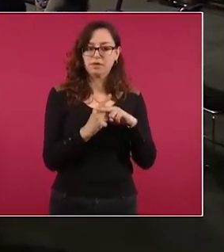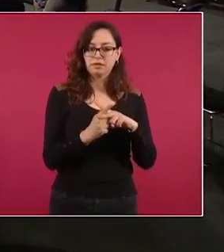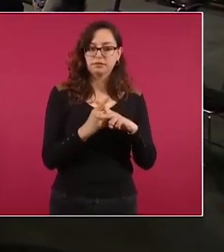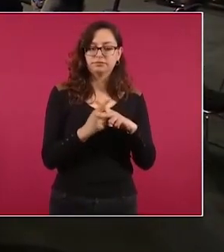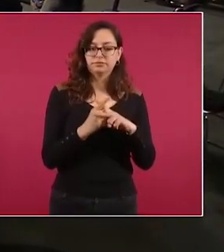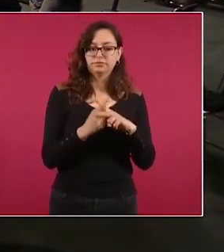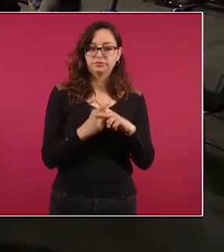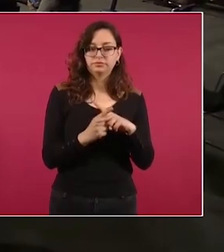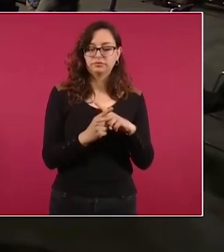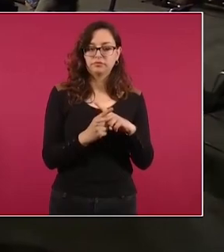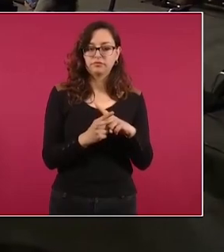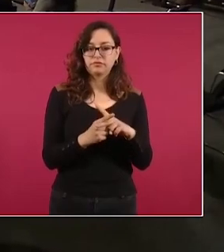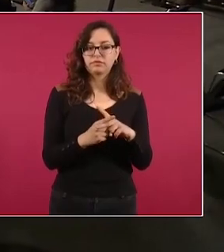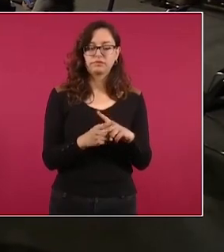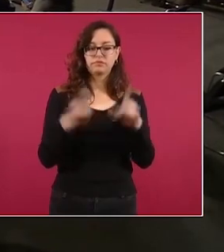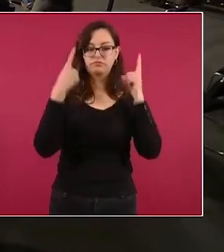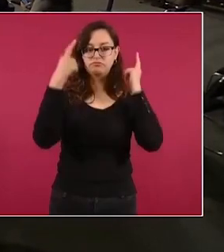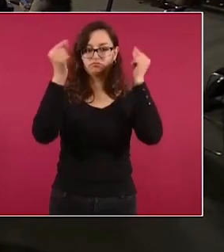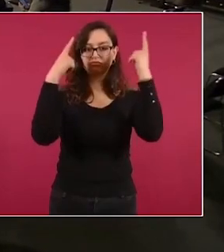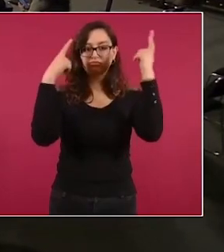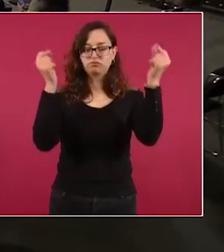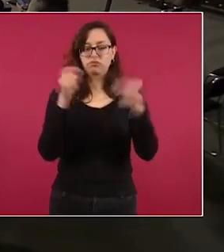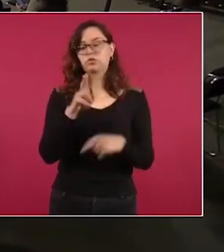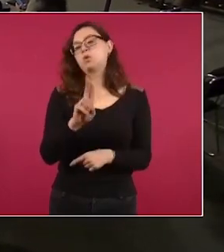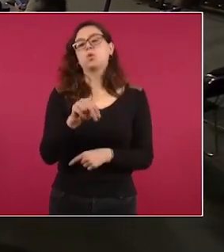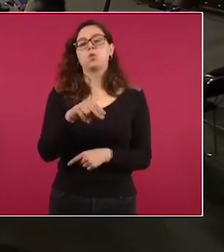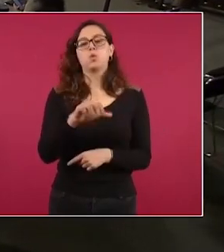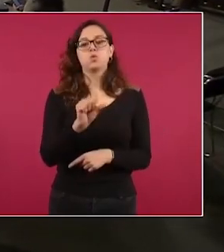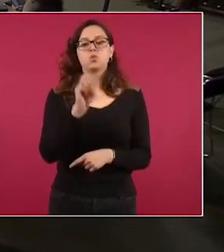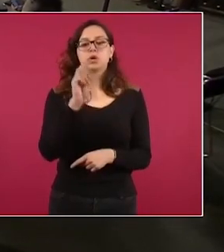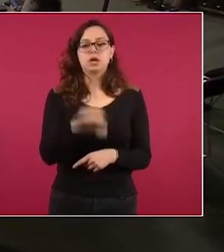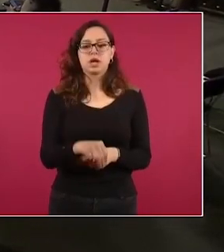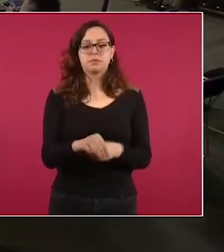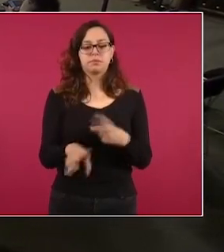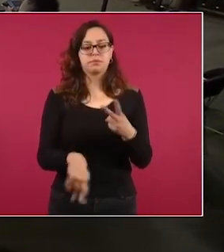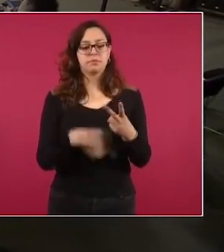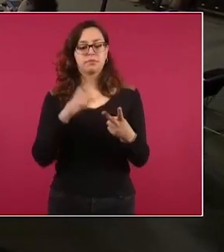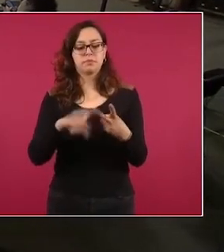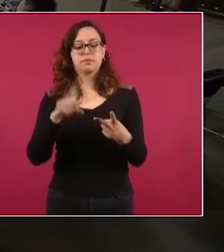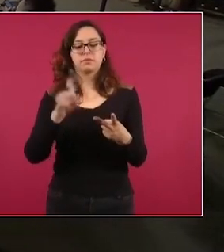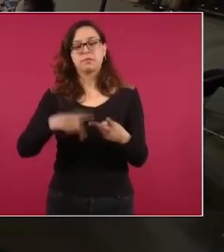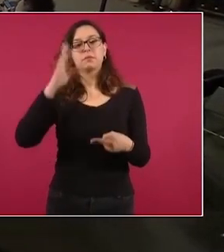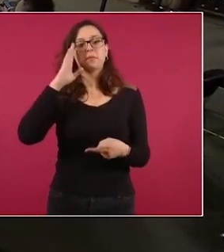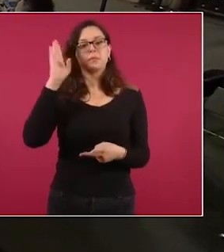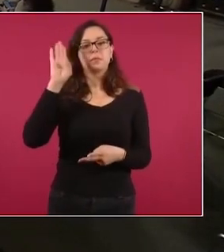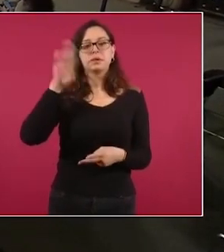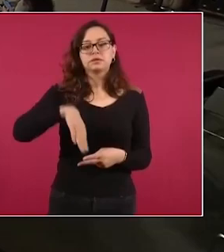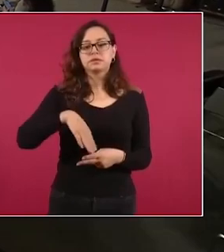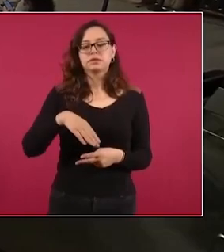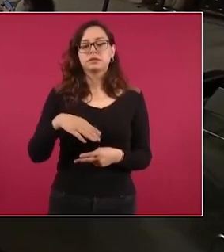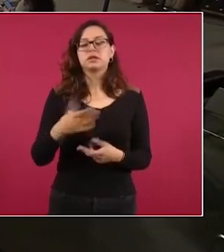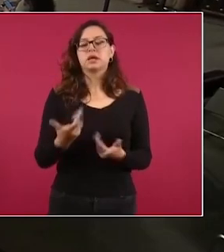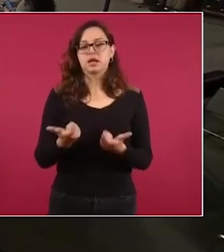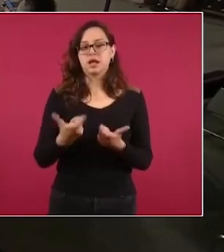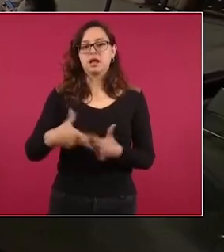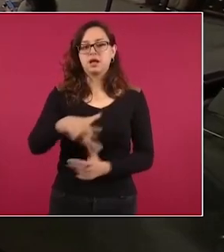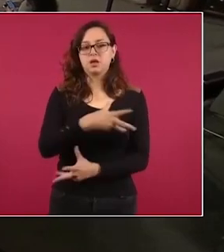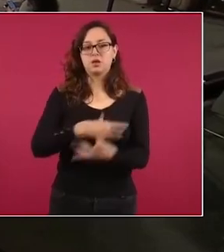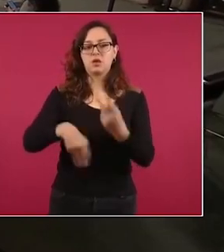de la UNAM y maestría en economía del colegio de México